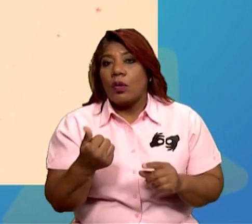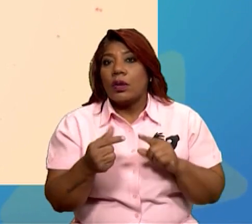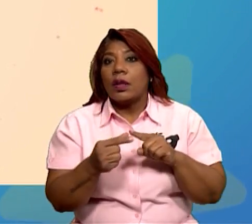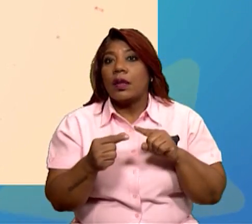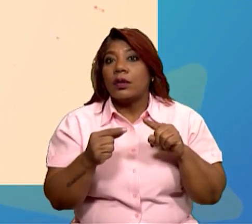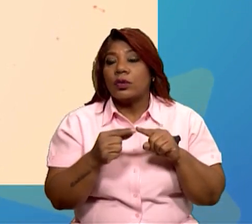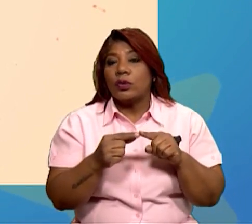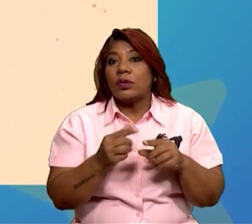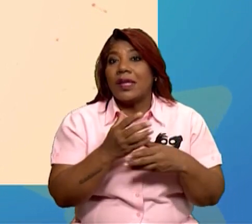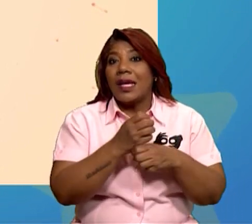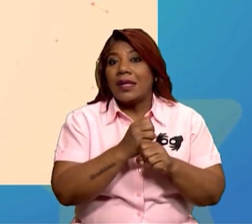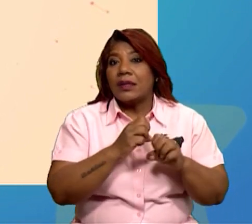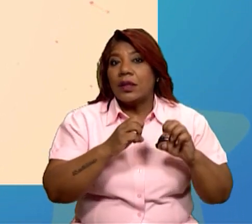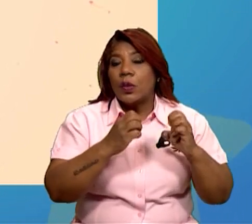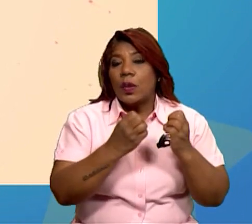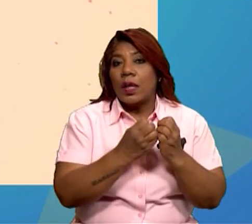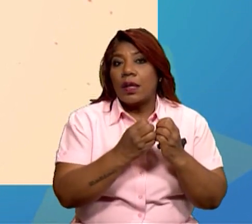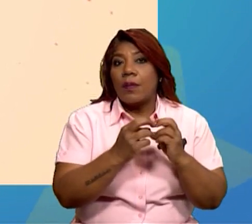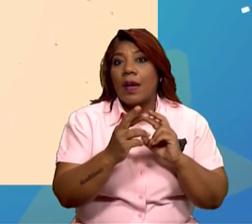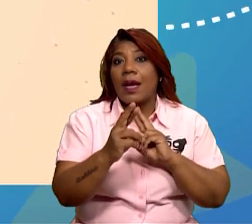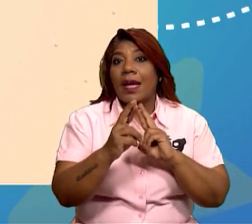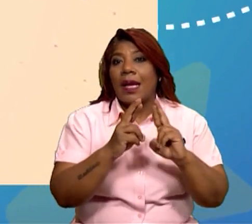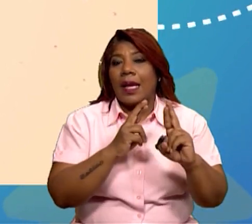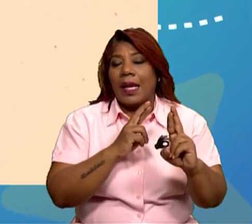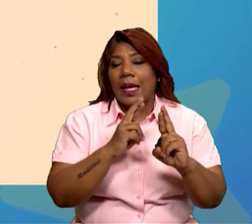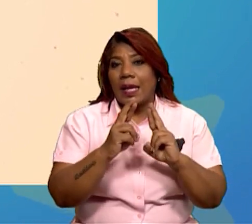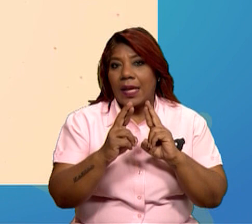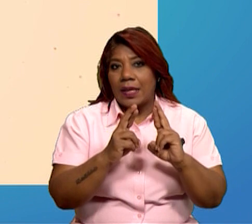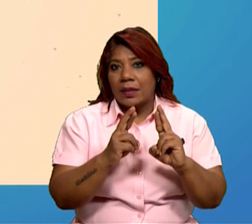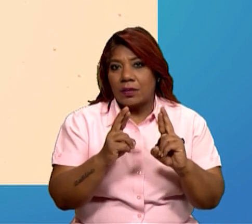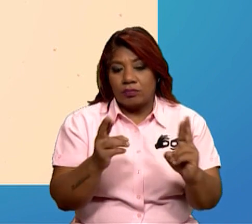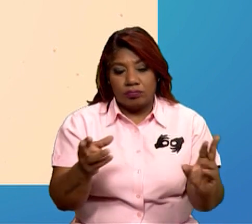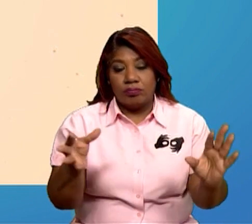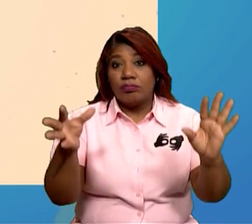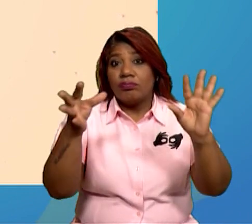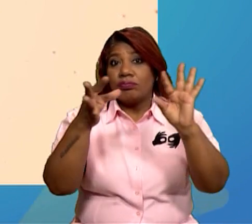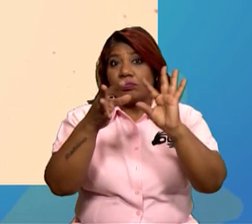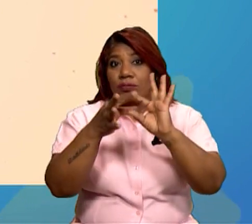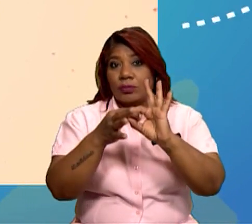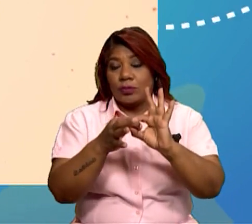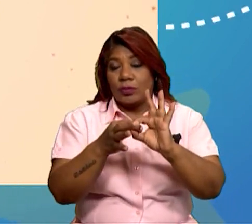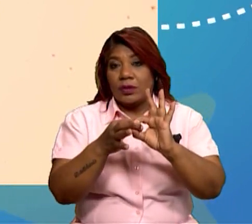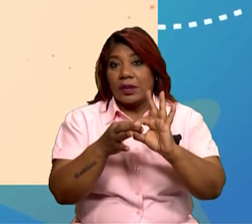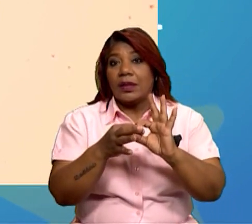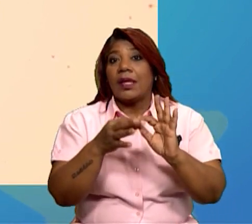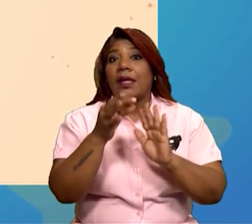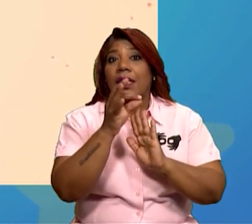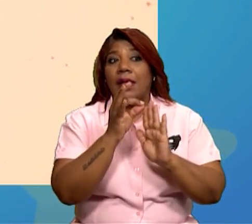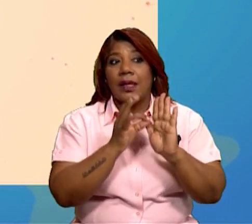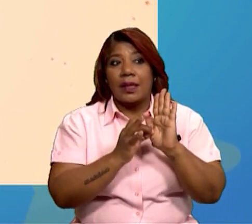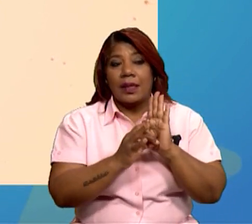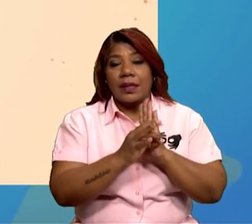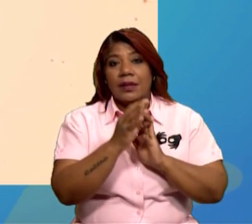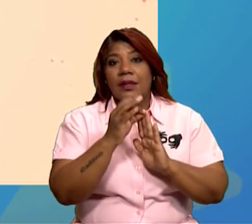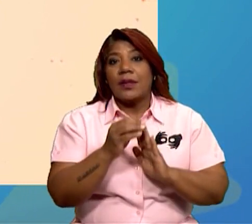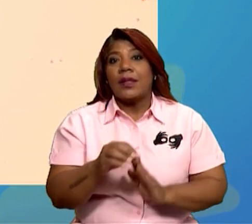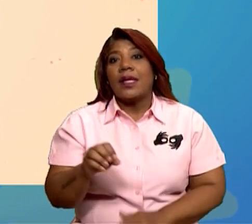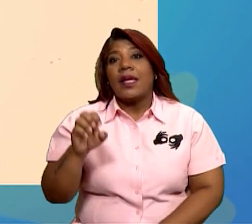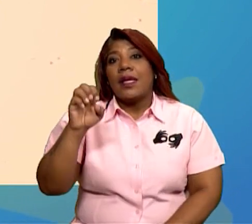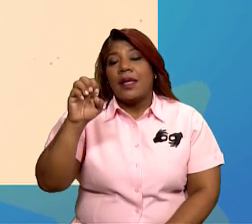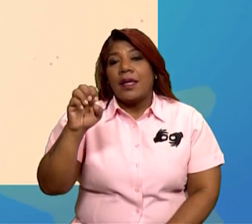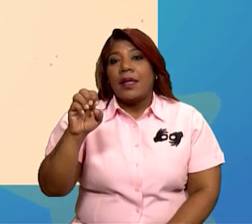equipo, creando una relación llamada endosimbiosis. En las células eukaryotas, algunos orgánulos, como las